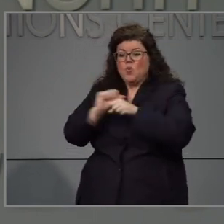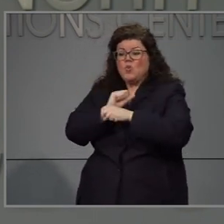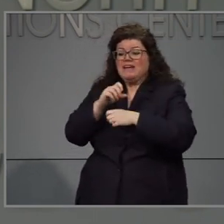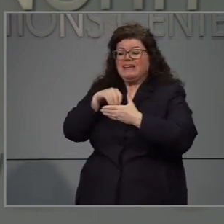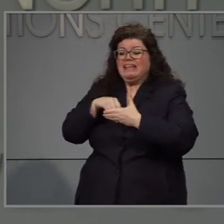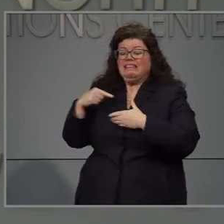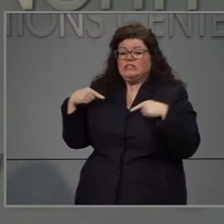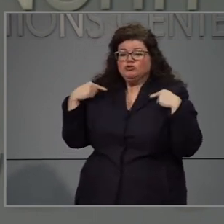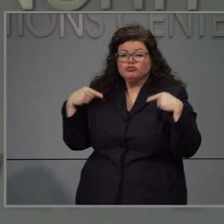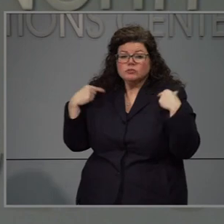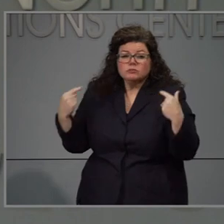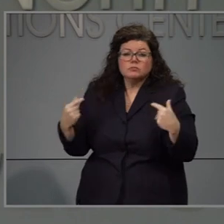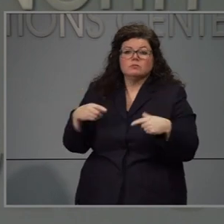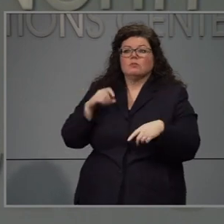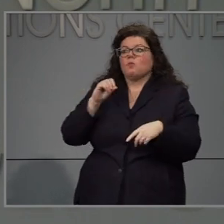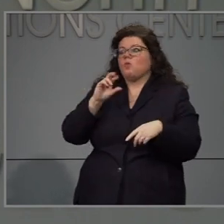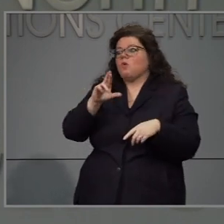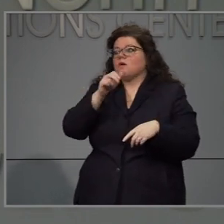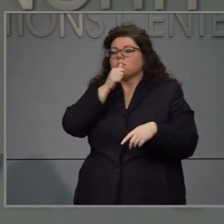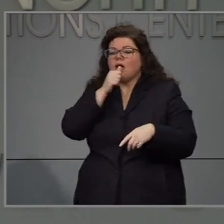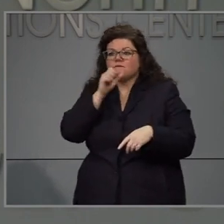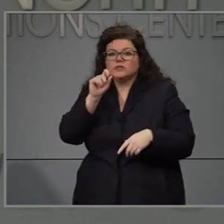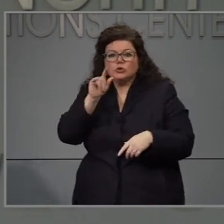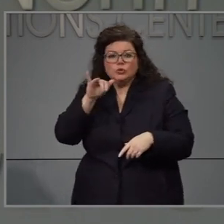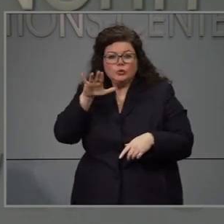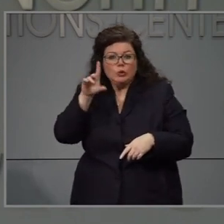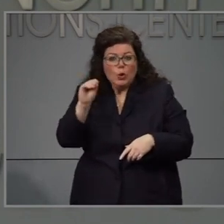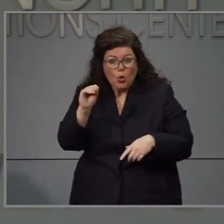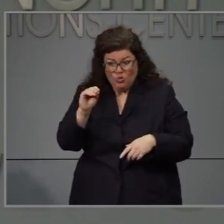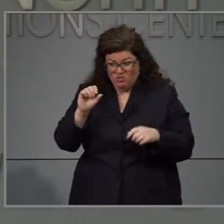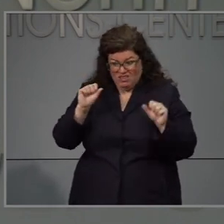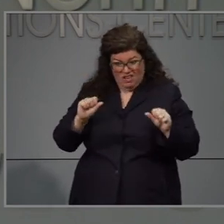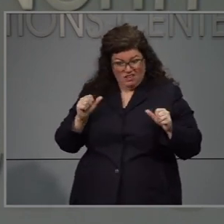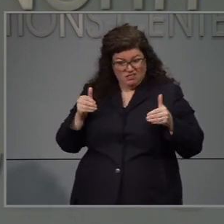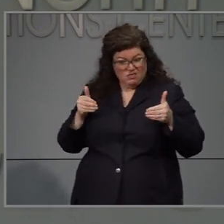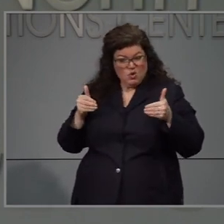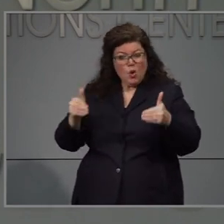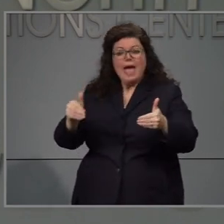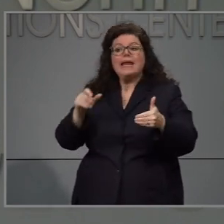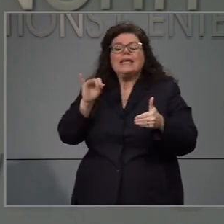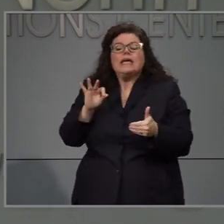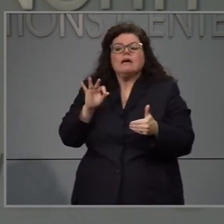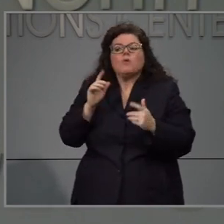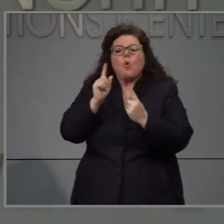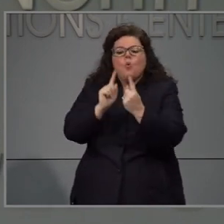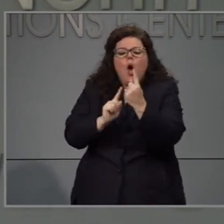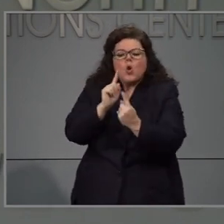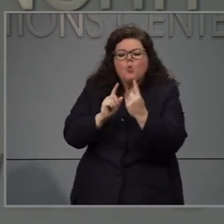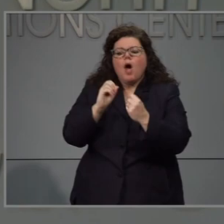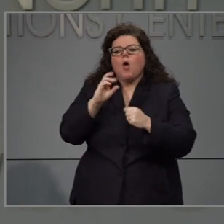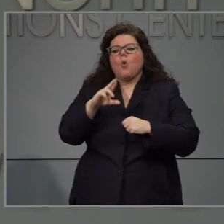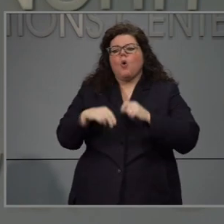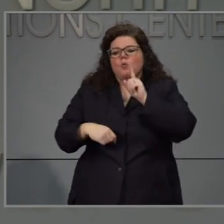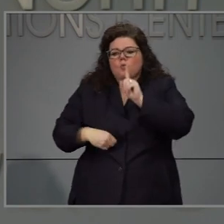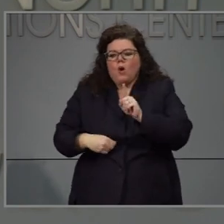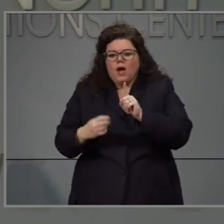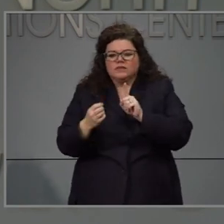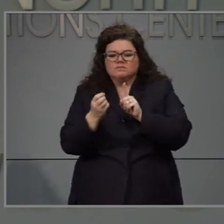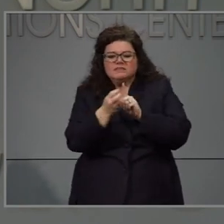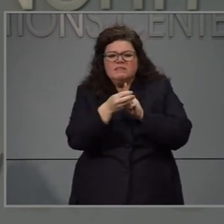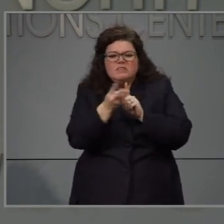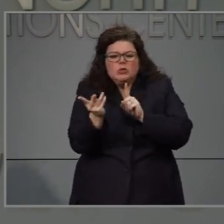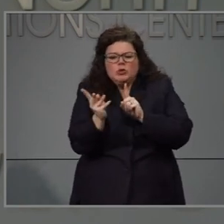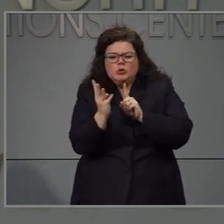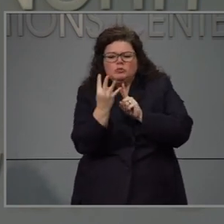entrenadores o que tienen estudios privados. Ellos pueden dar entrenamiento, por ejemplo, una persona a la vez o con